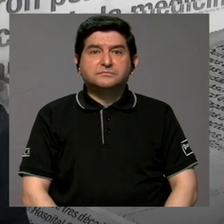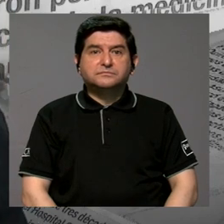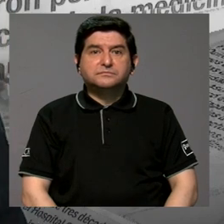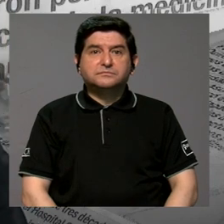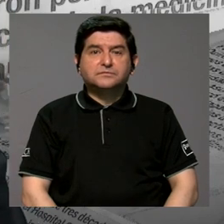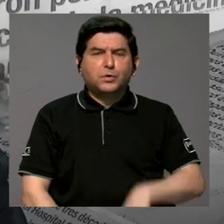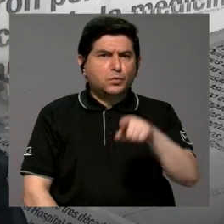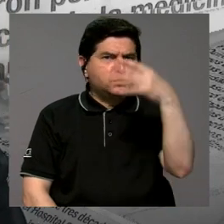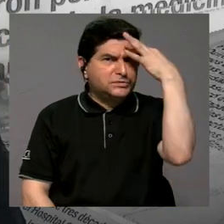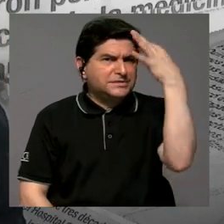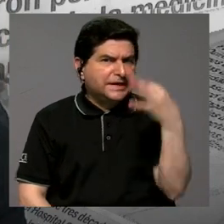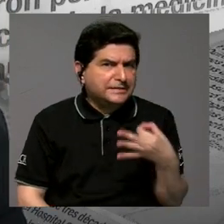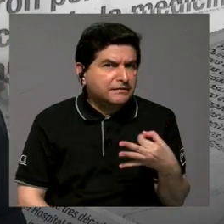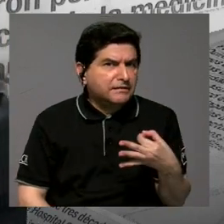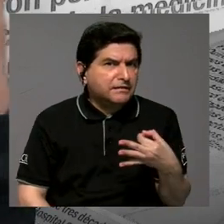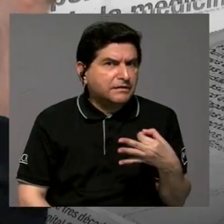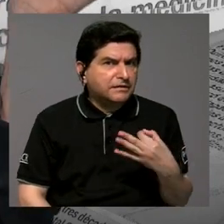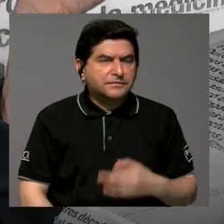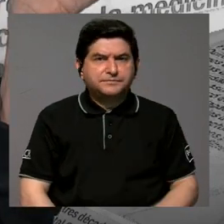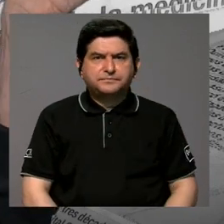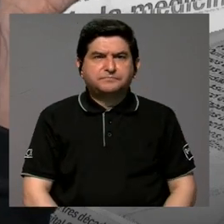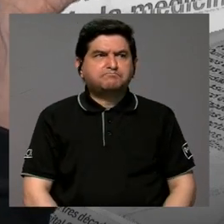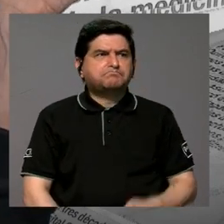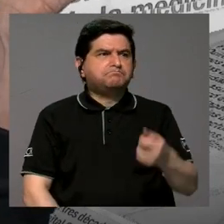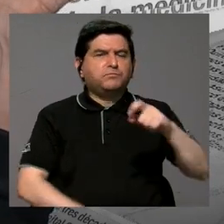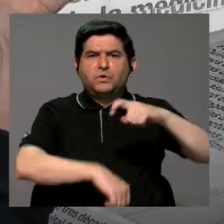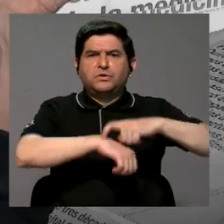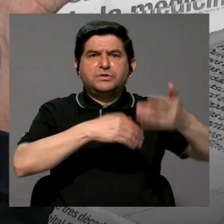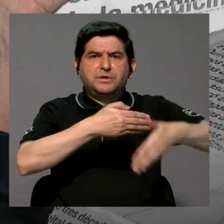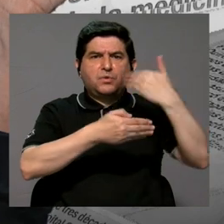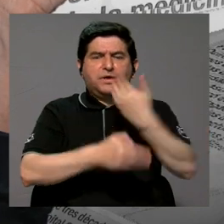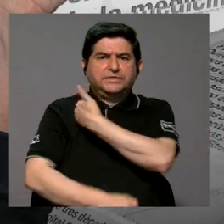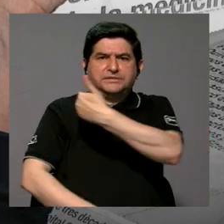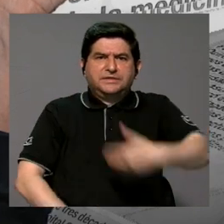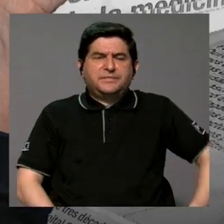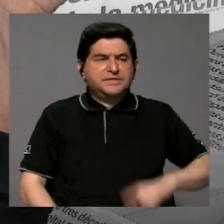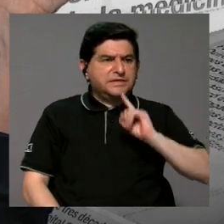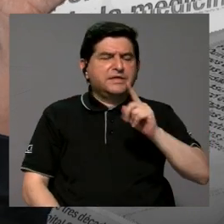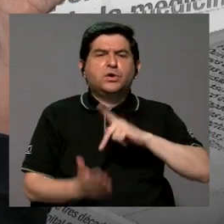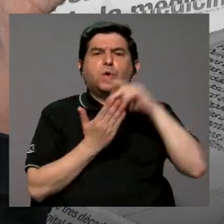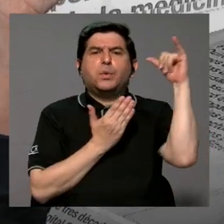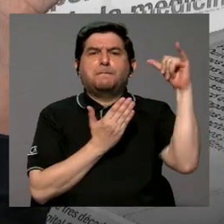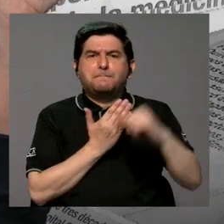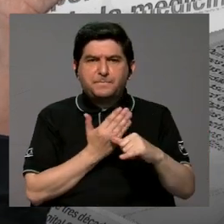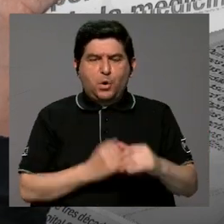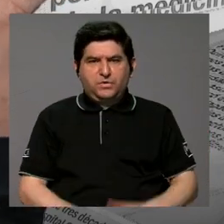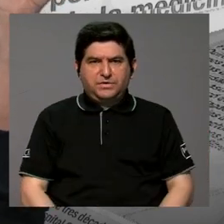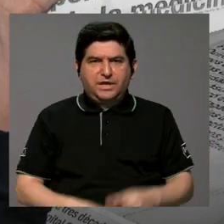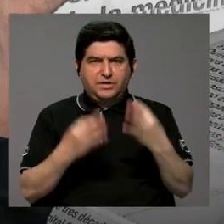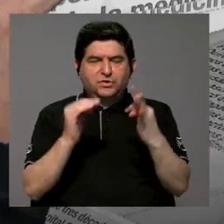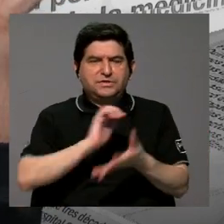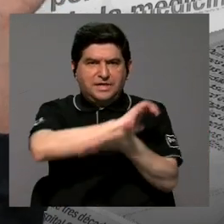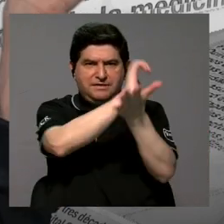¿Cree usted que, porque hace poco el presidente también anunció un proyecto para poder reformar ese